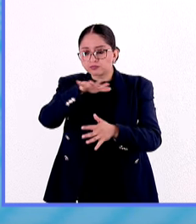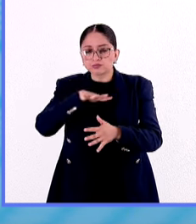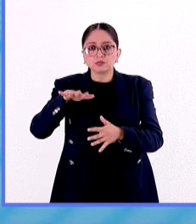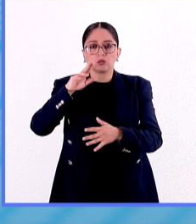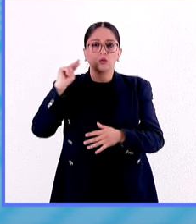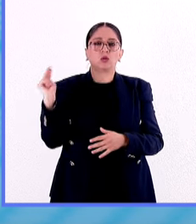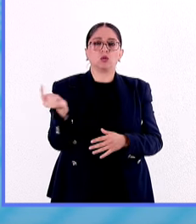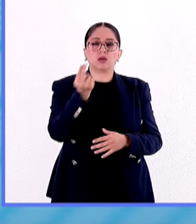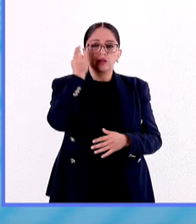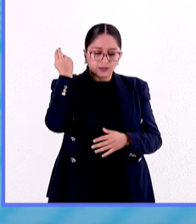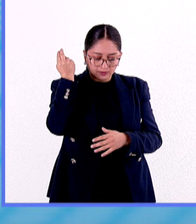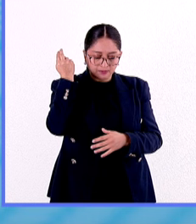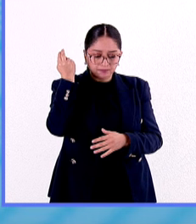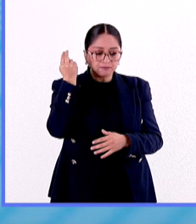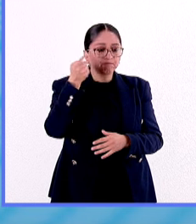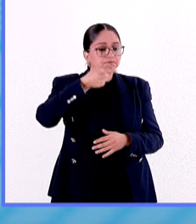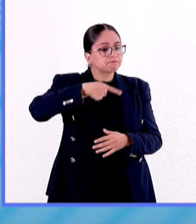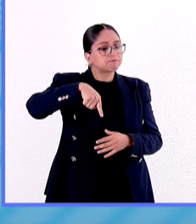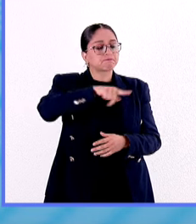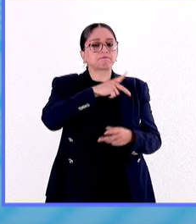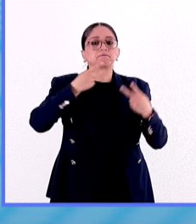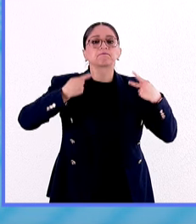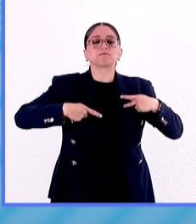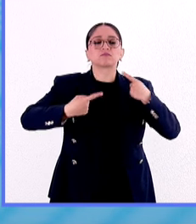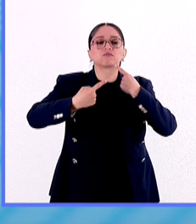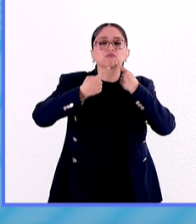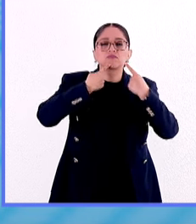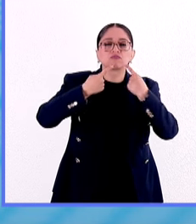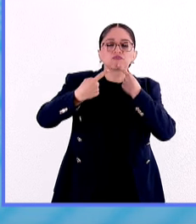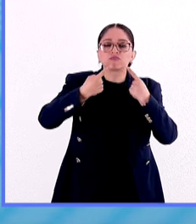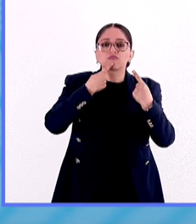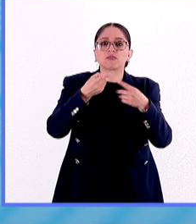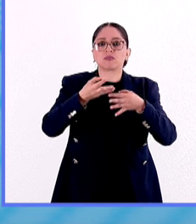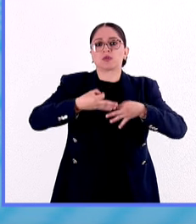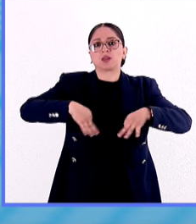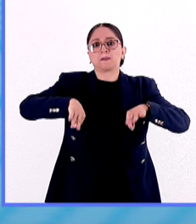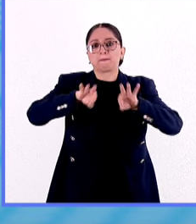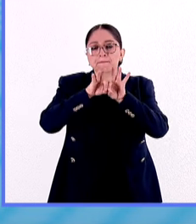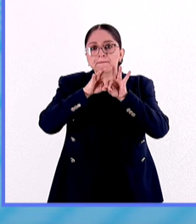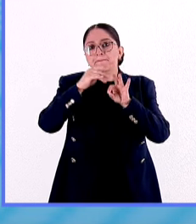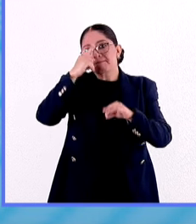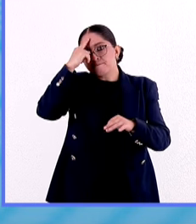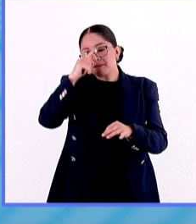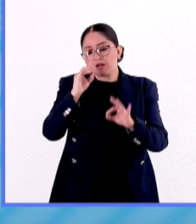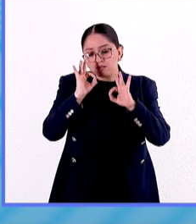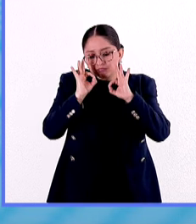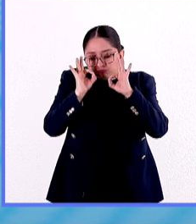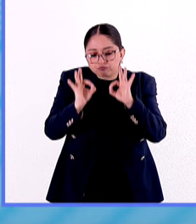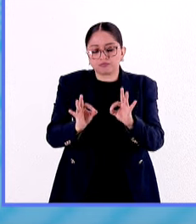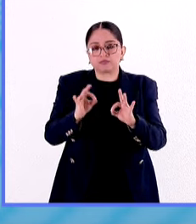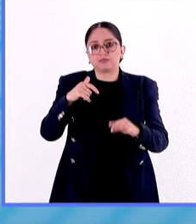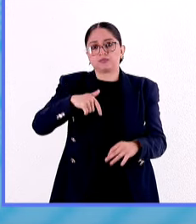en el que se tomaron esas decisiones fundamentales para crear a la nación.